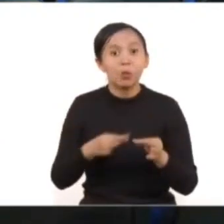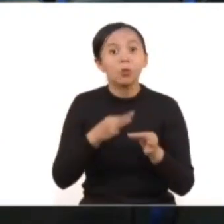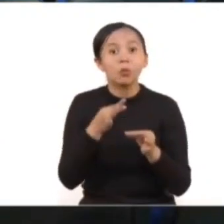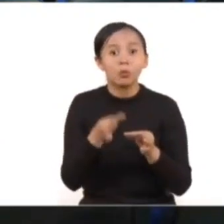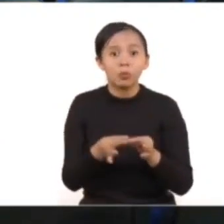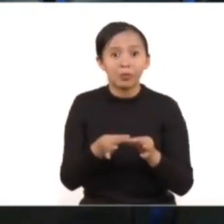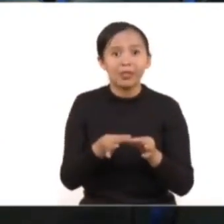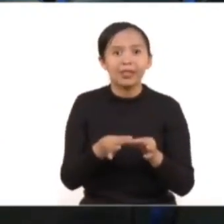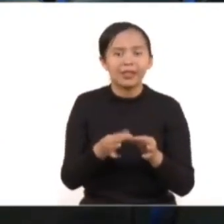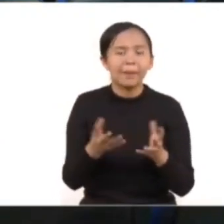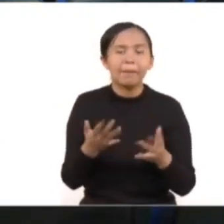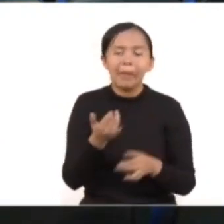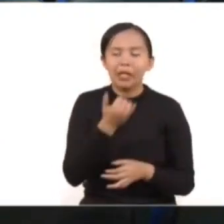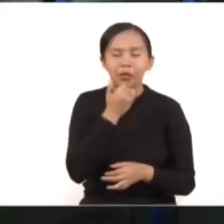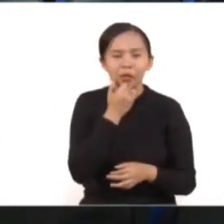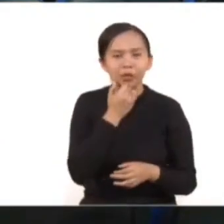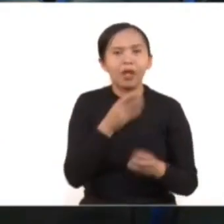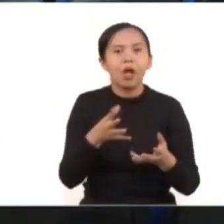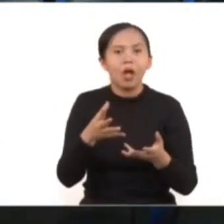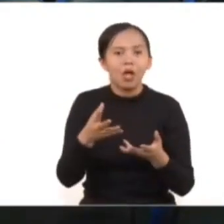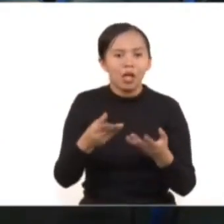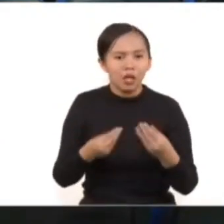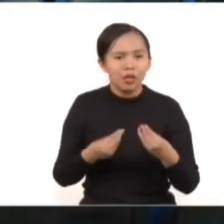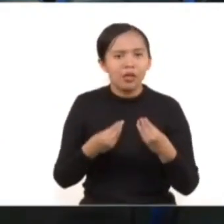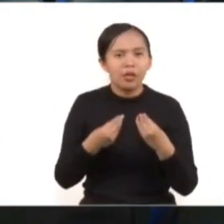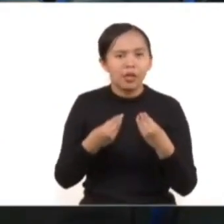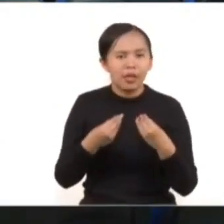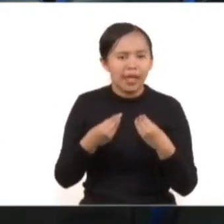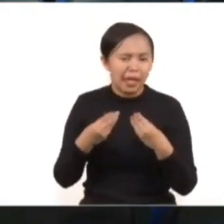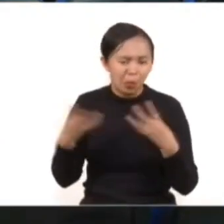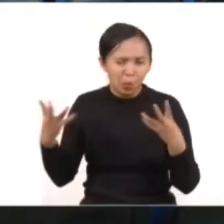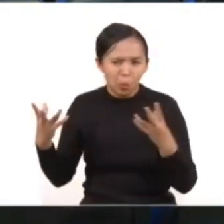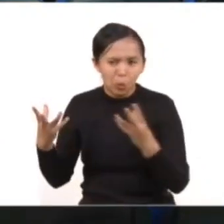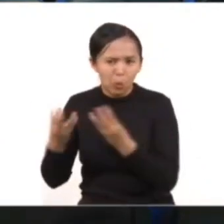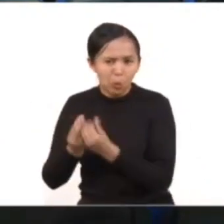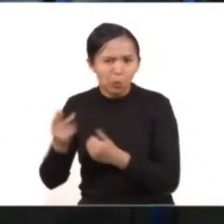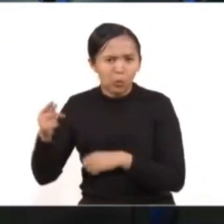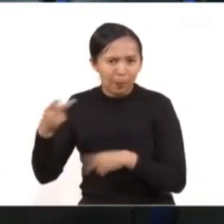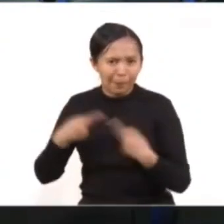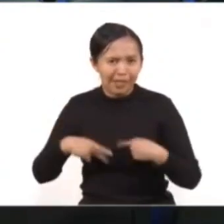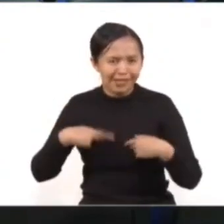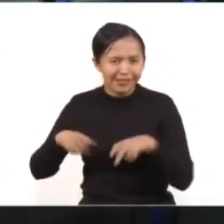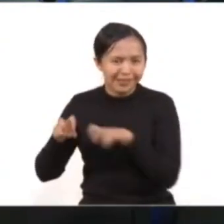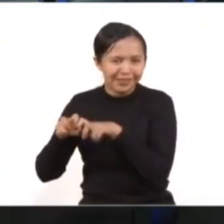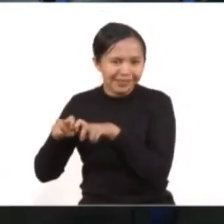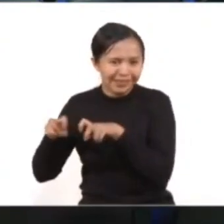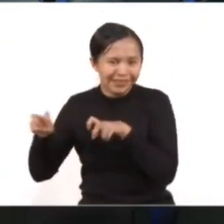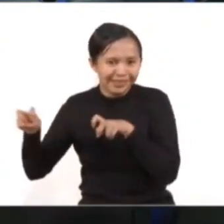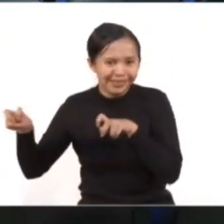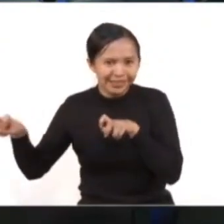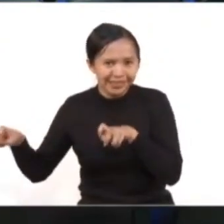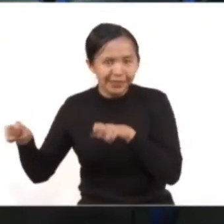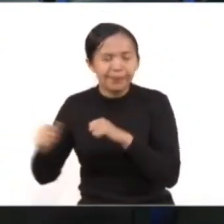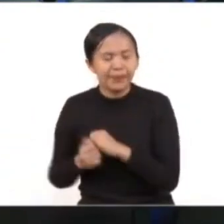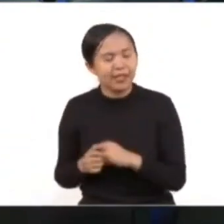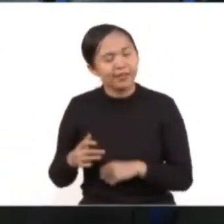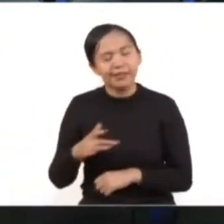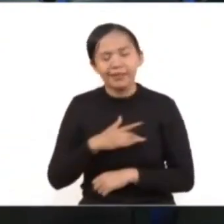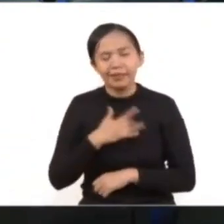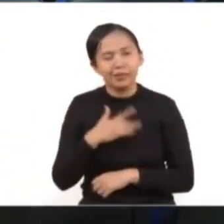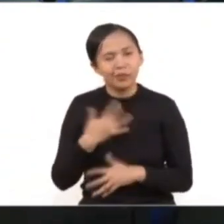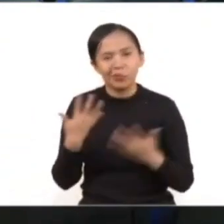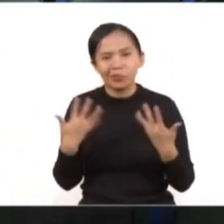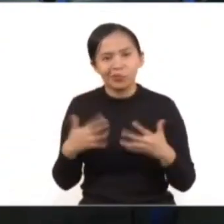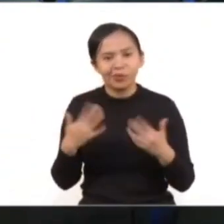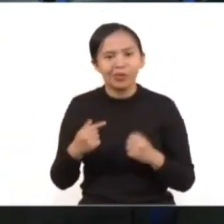mejor dicho, este espacio con el presidium que ahora nos acompaña. Es un honor poder estar aquí.